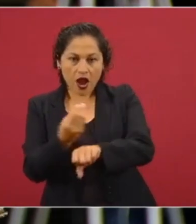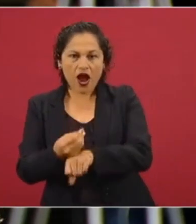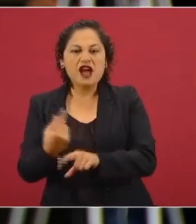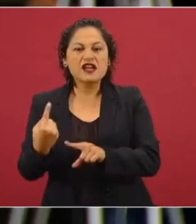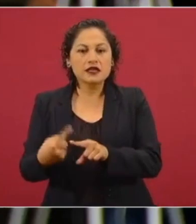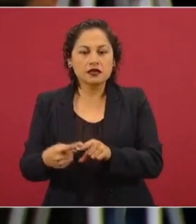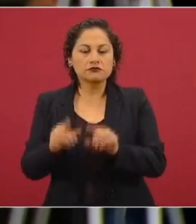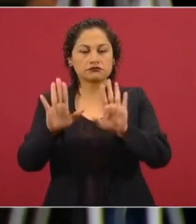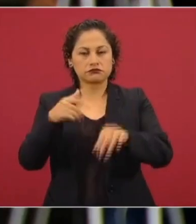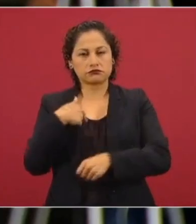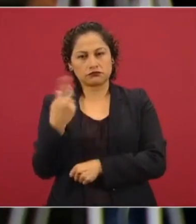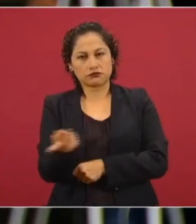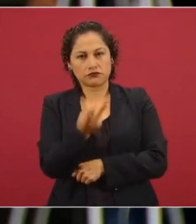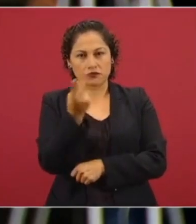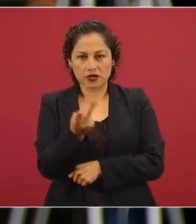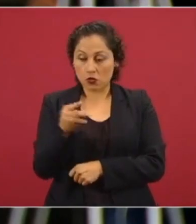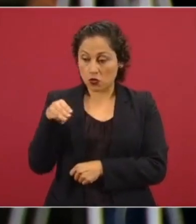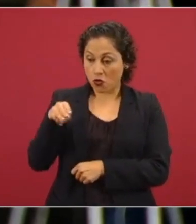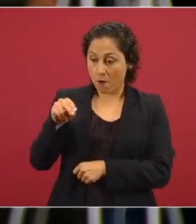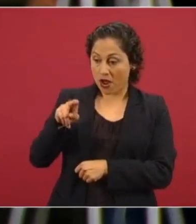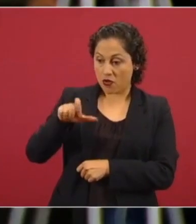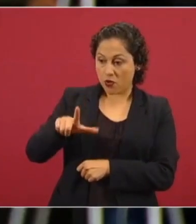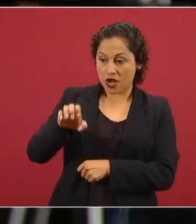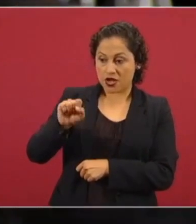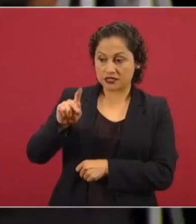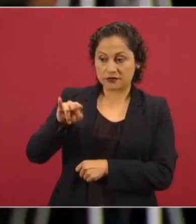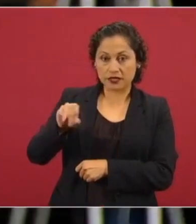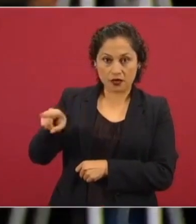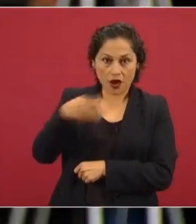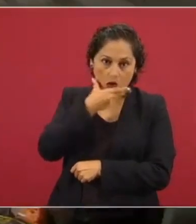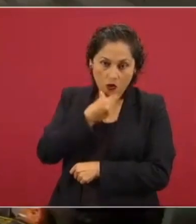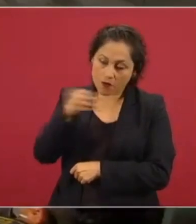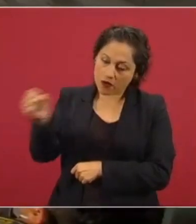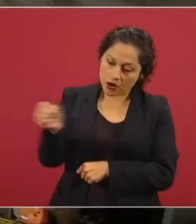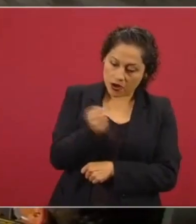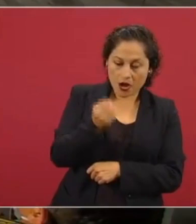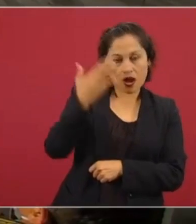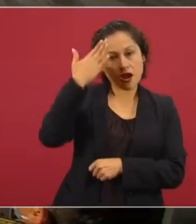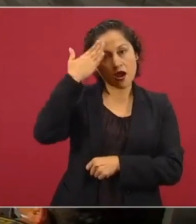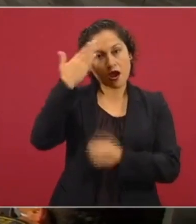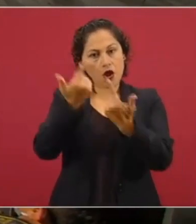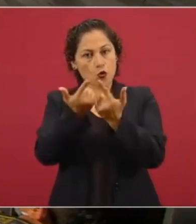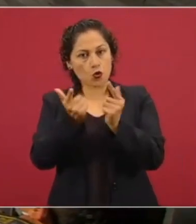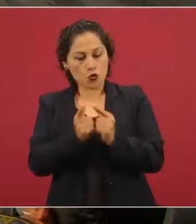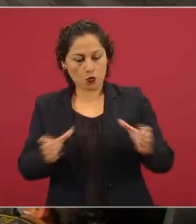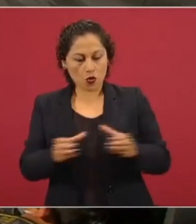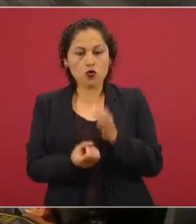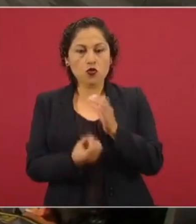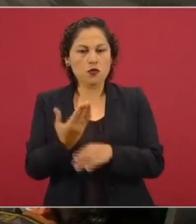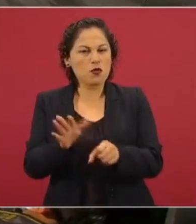Manuel Espino como comandante de este agrupamiento? Esa es mi primera pregunta, señor presidente. Bueno,